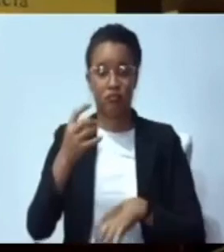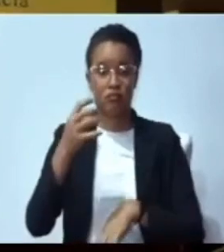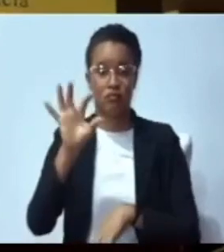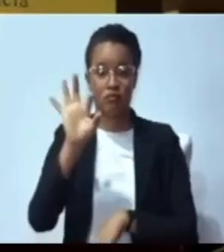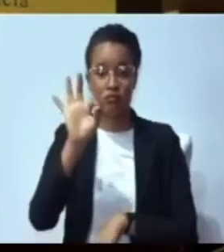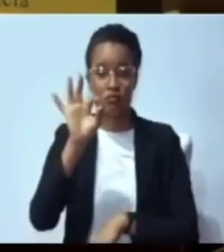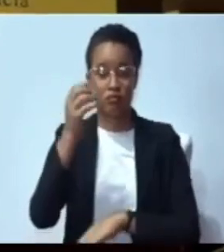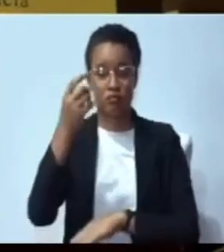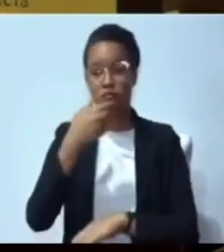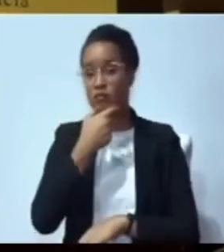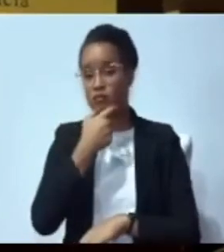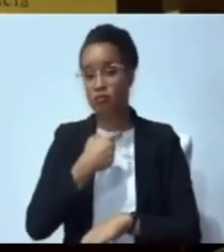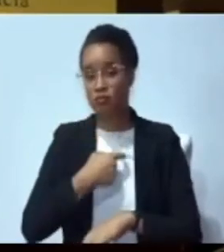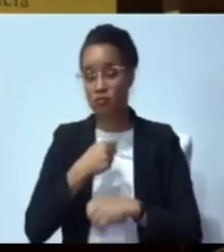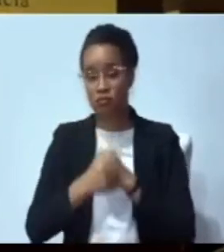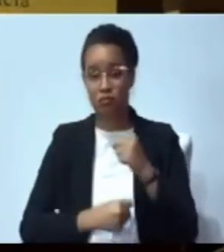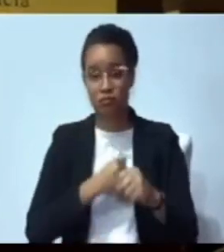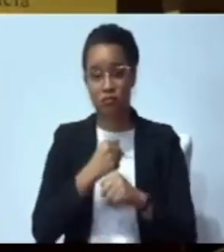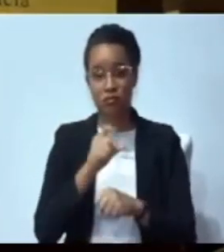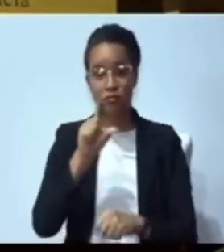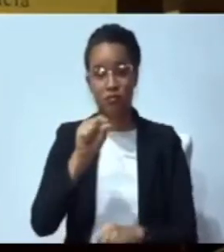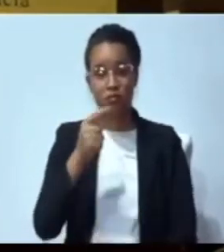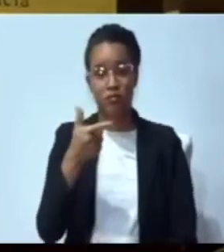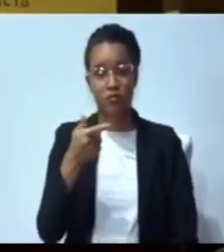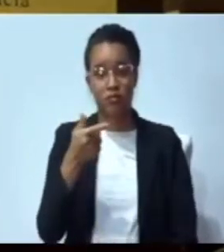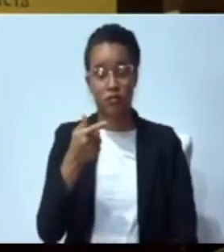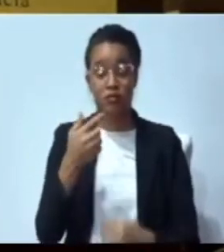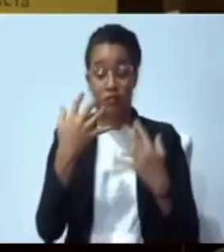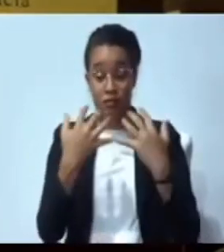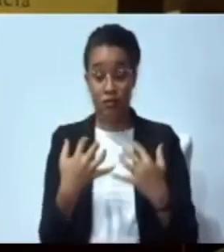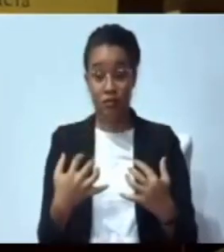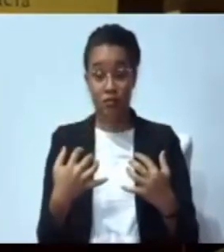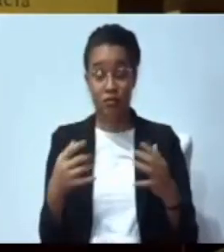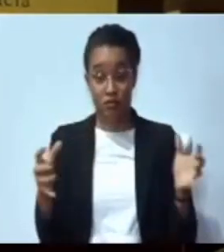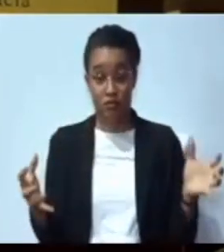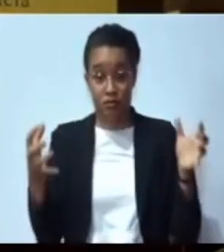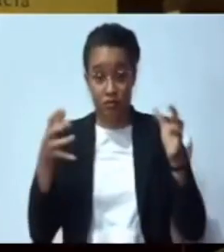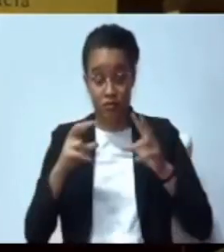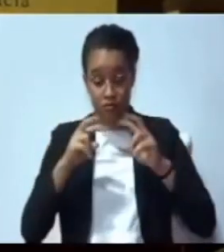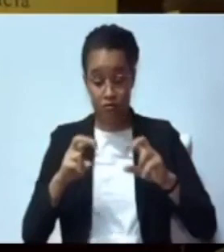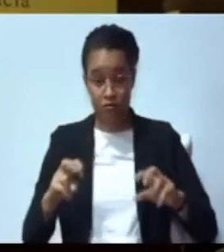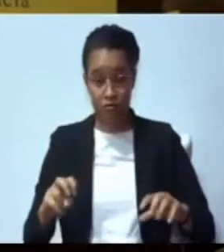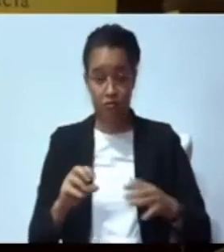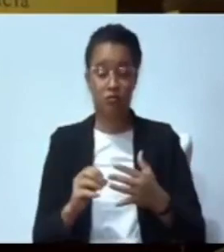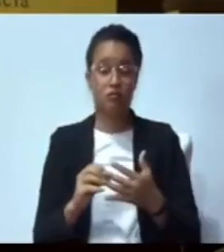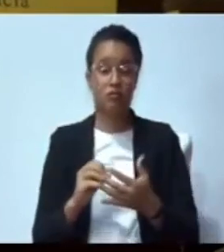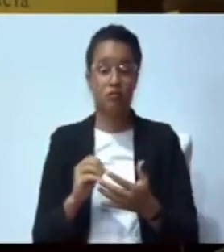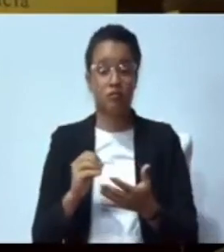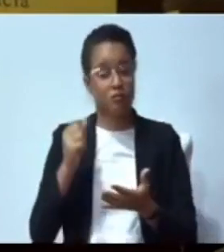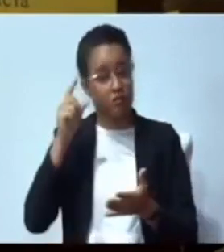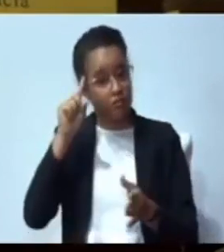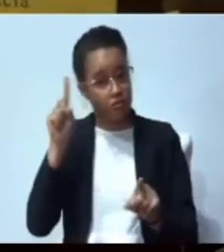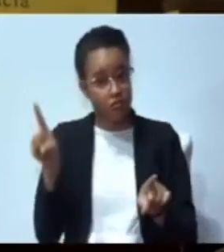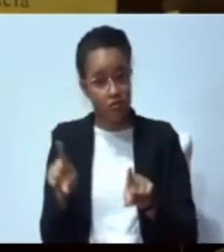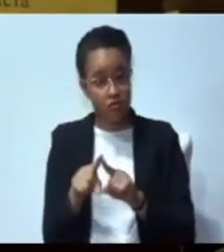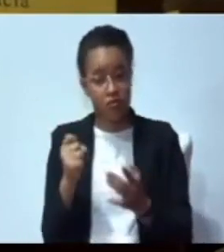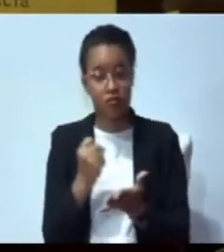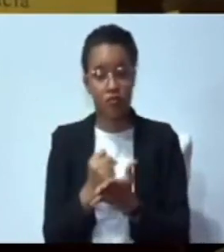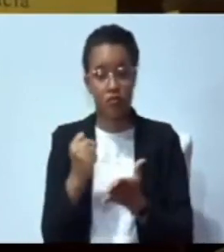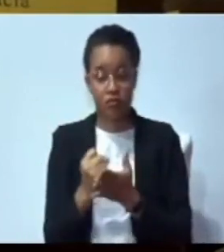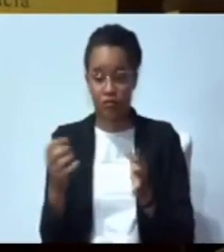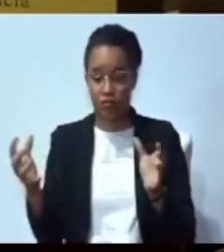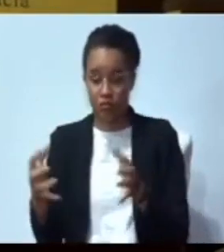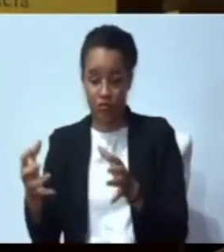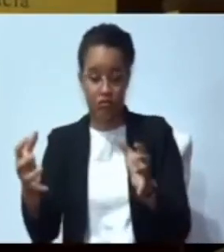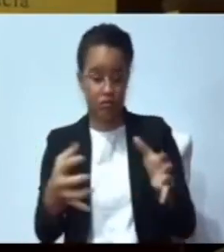diciembre del 2021, en la cual la Comisión Permanente de Contratos veníamos trabajando en grupos de 200 en 200